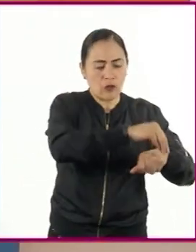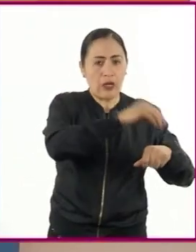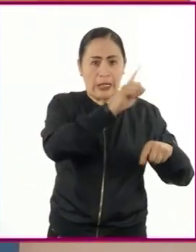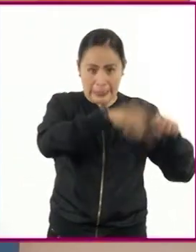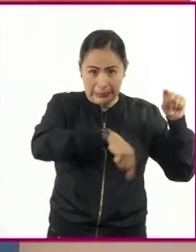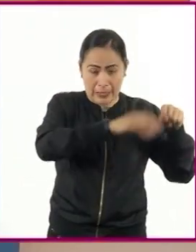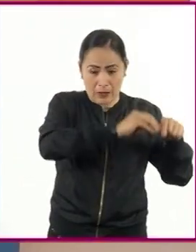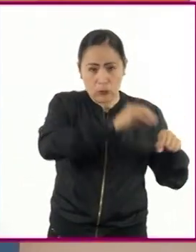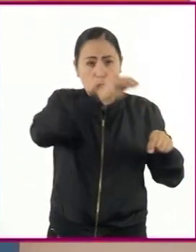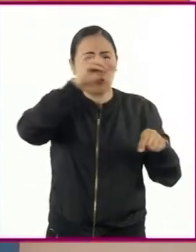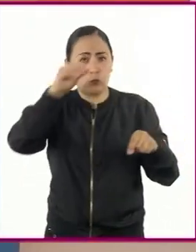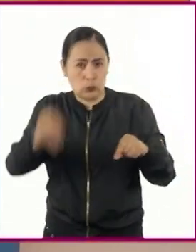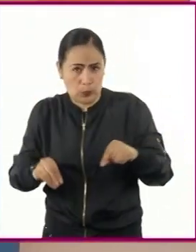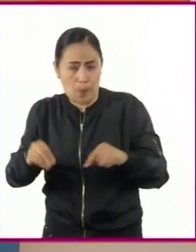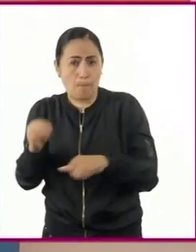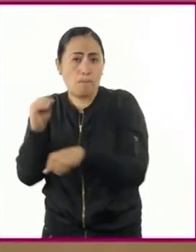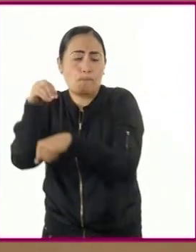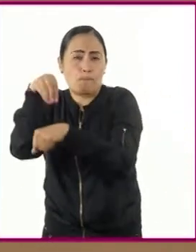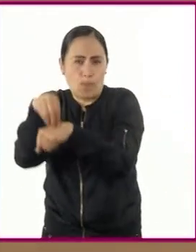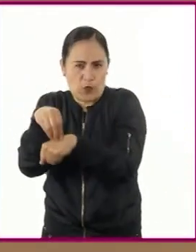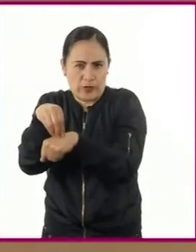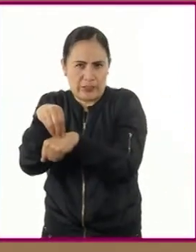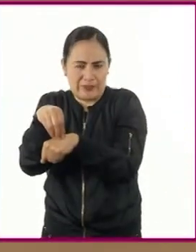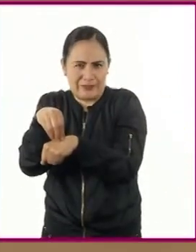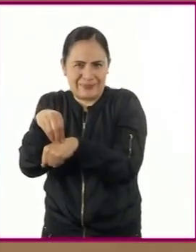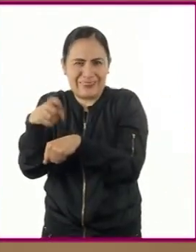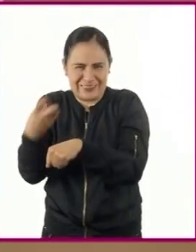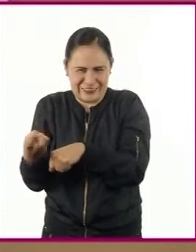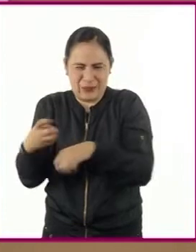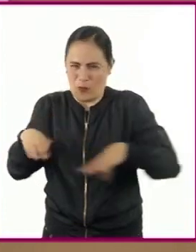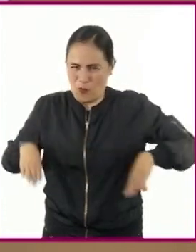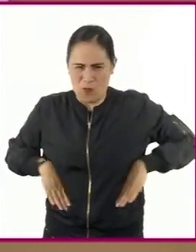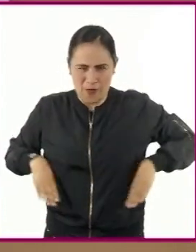con esta variedad transgénica del jitomate.